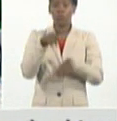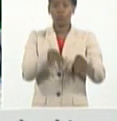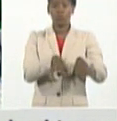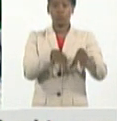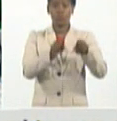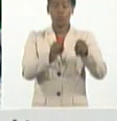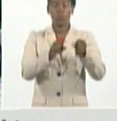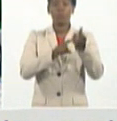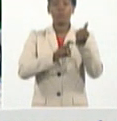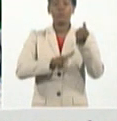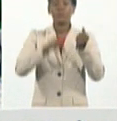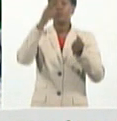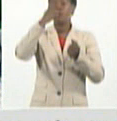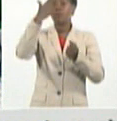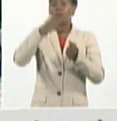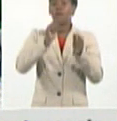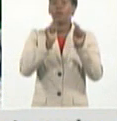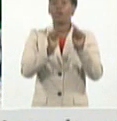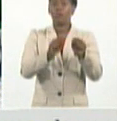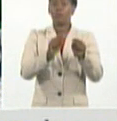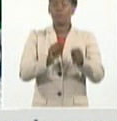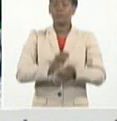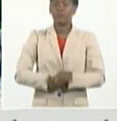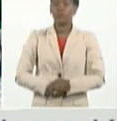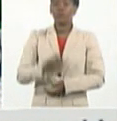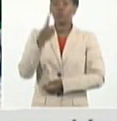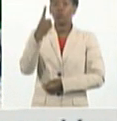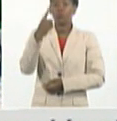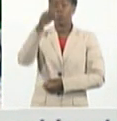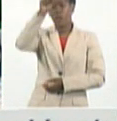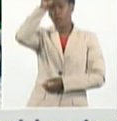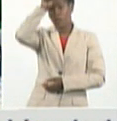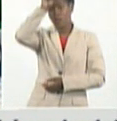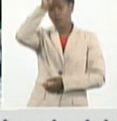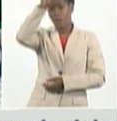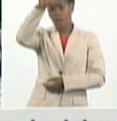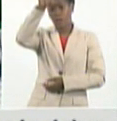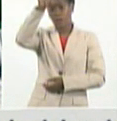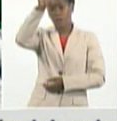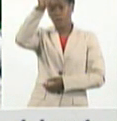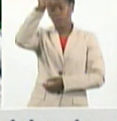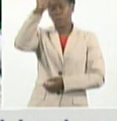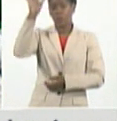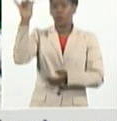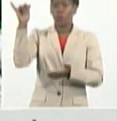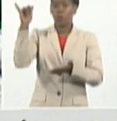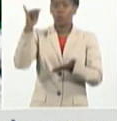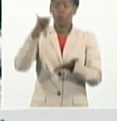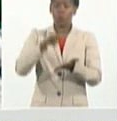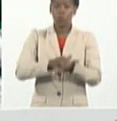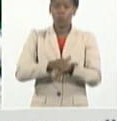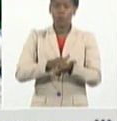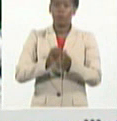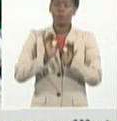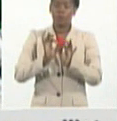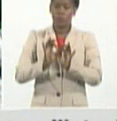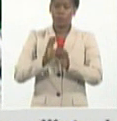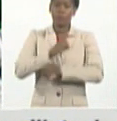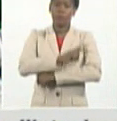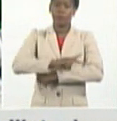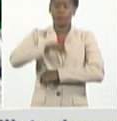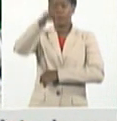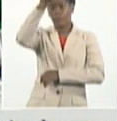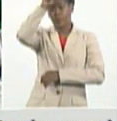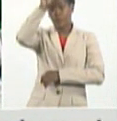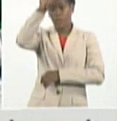ciego de Ávila y el alemán importado de la provincia, perdón, importado de Alemania. Se diagnostica